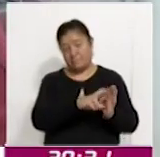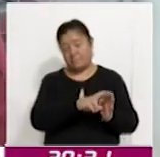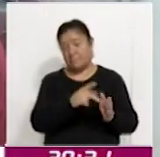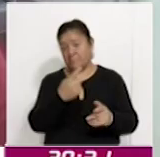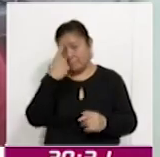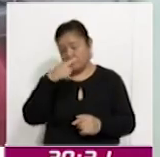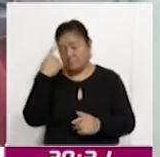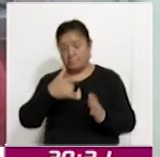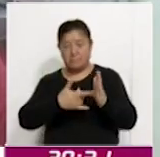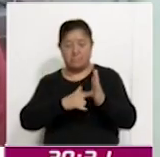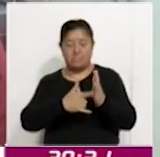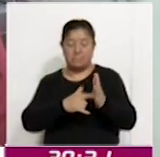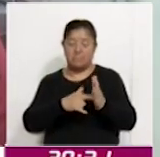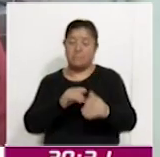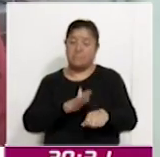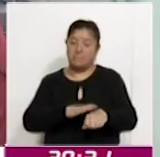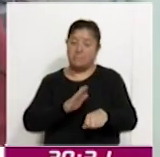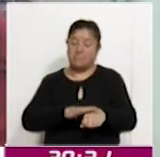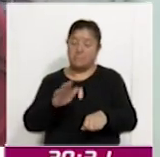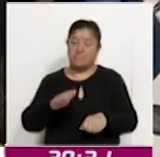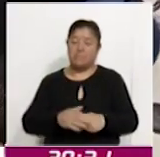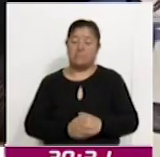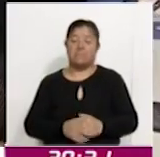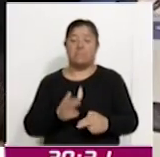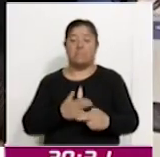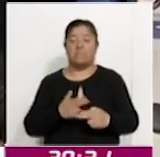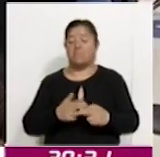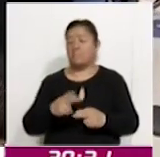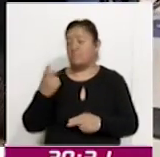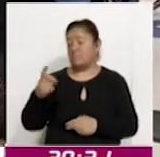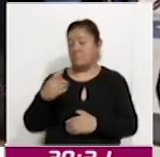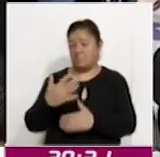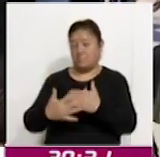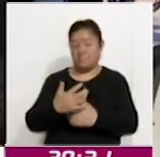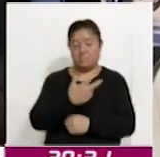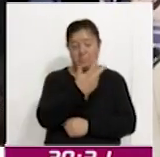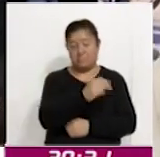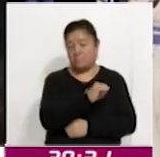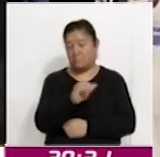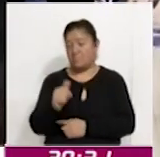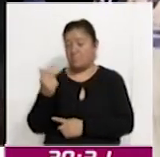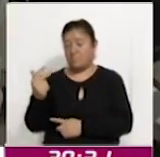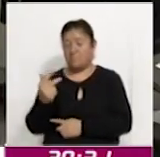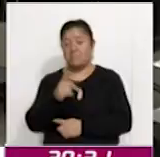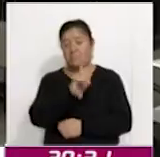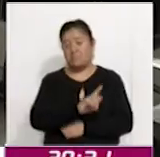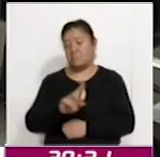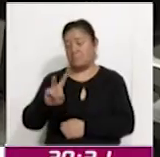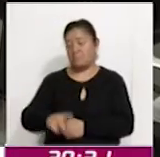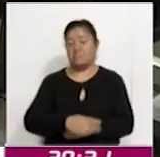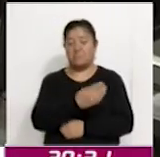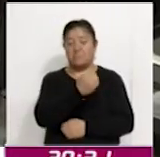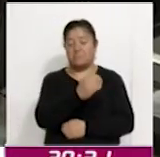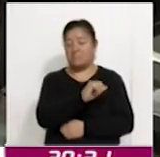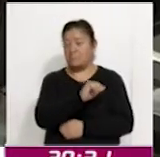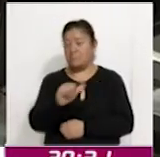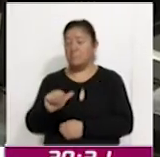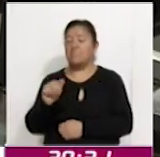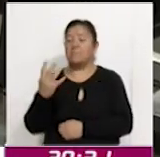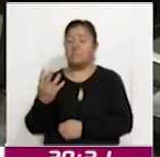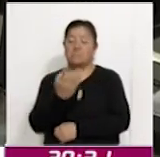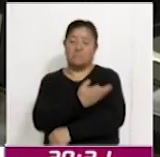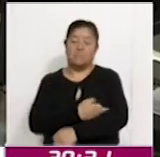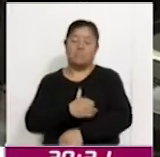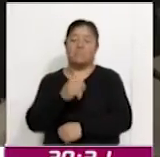ampliado los horarios de atención en sus módulos hasta el 15 de diciembre, de 8 a 20 horas, de lunes a viernes y de nuevo a 16 horas los sábados.